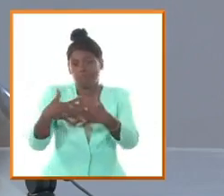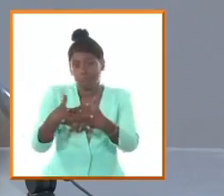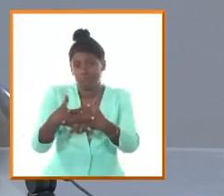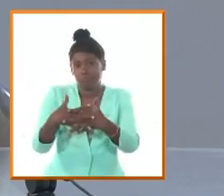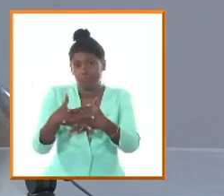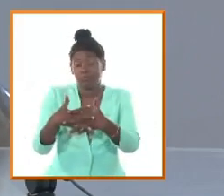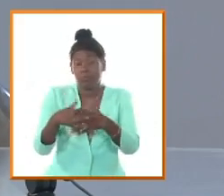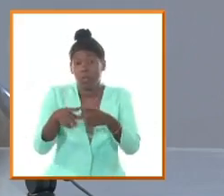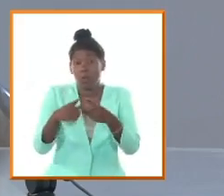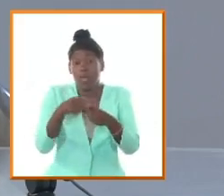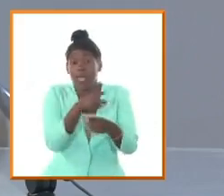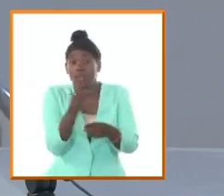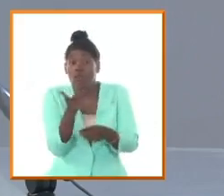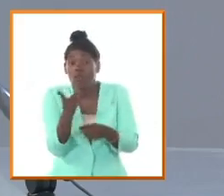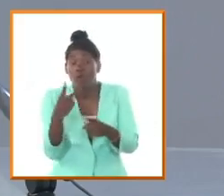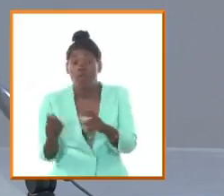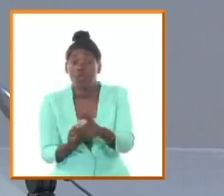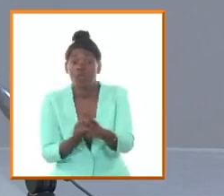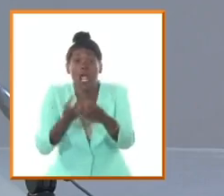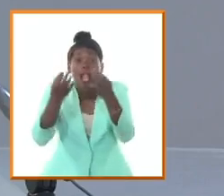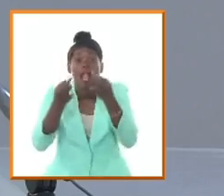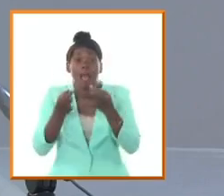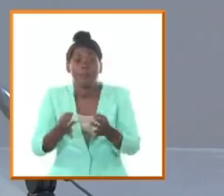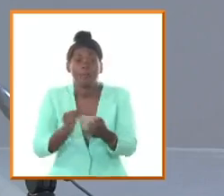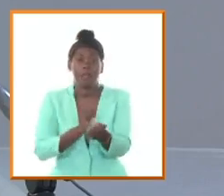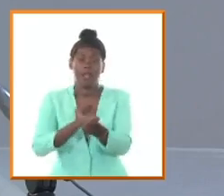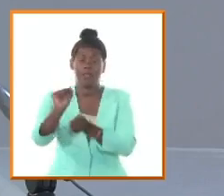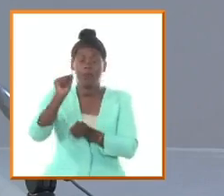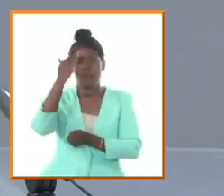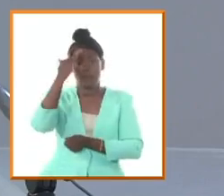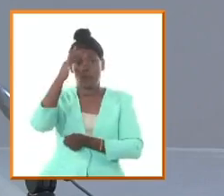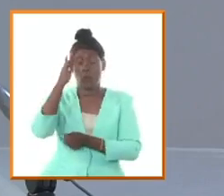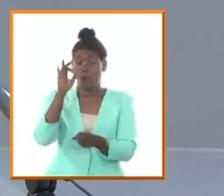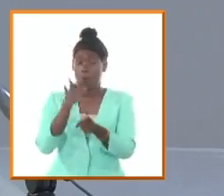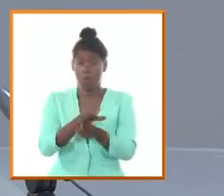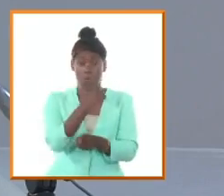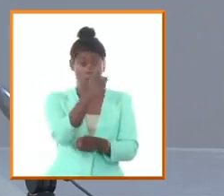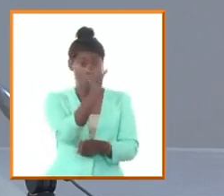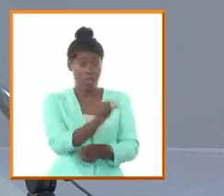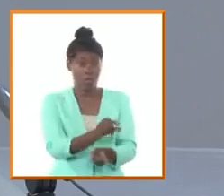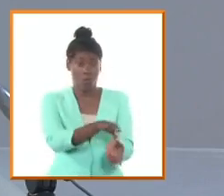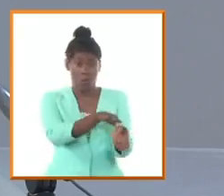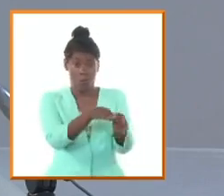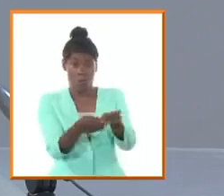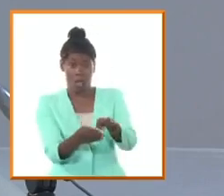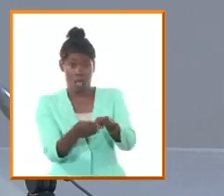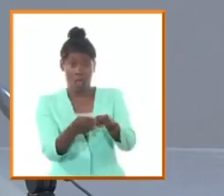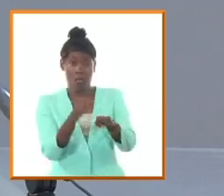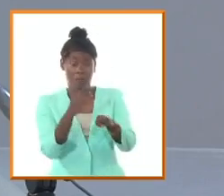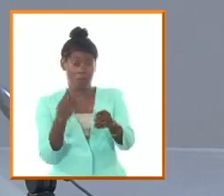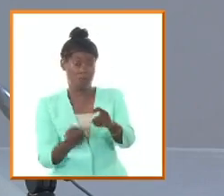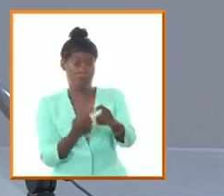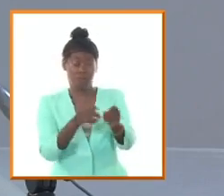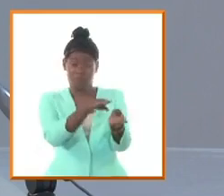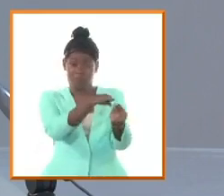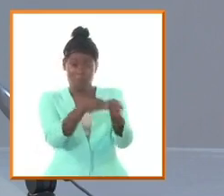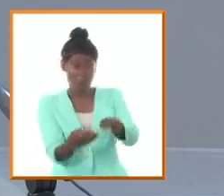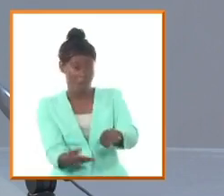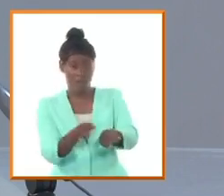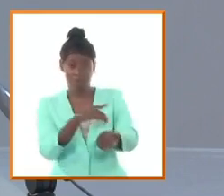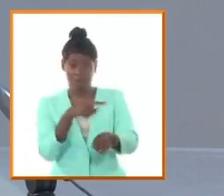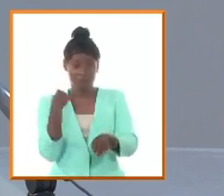menor el hecho de que una vez que cae en combate a Gramonte se acelera el escenario